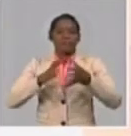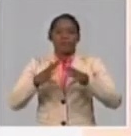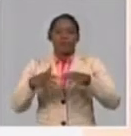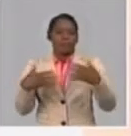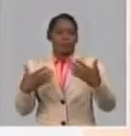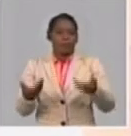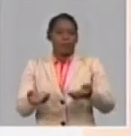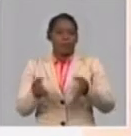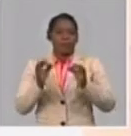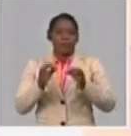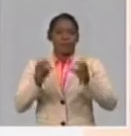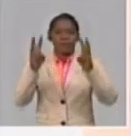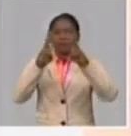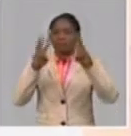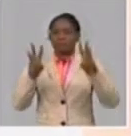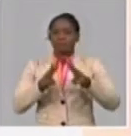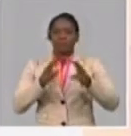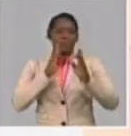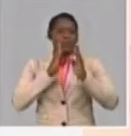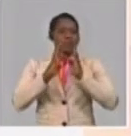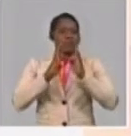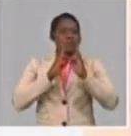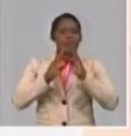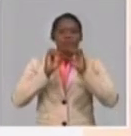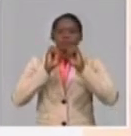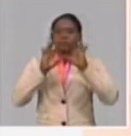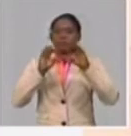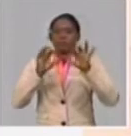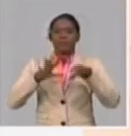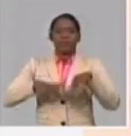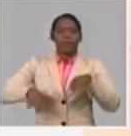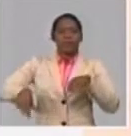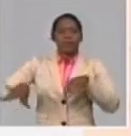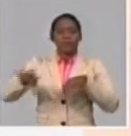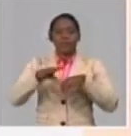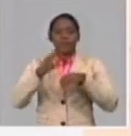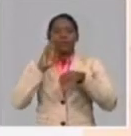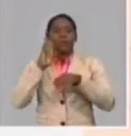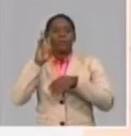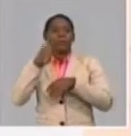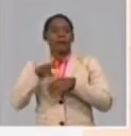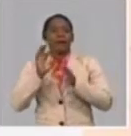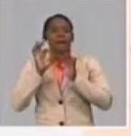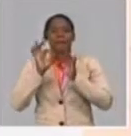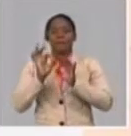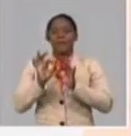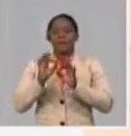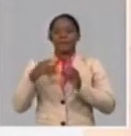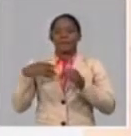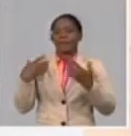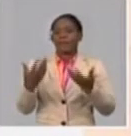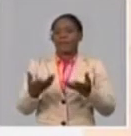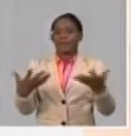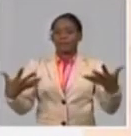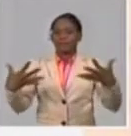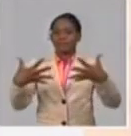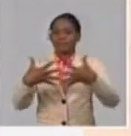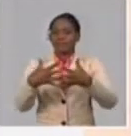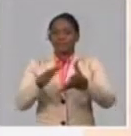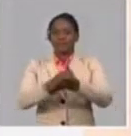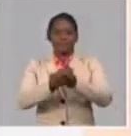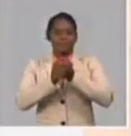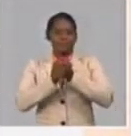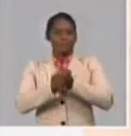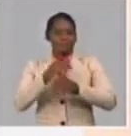de las redes sociales para asegurar una movilización hacia la unidad, hacia la disciplina social,